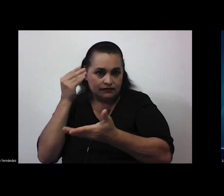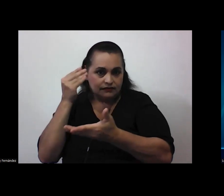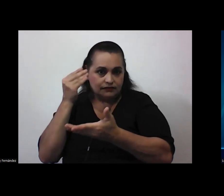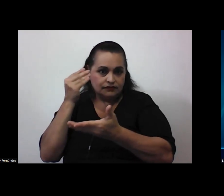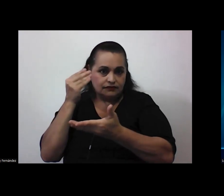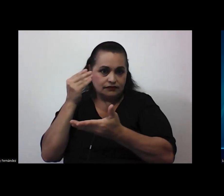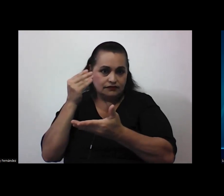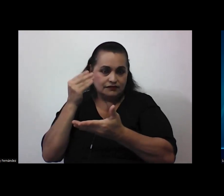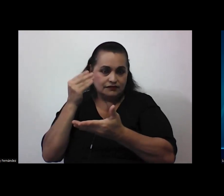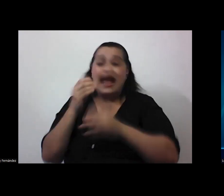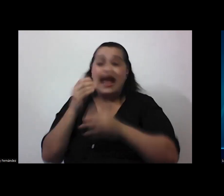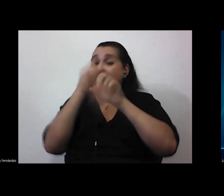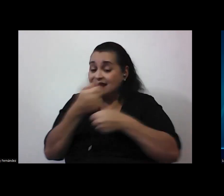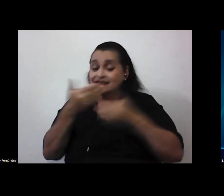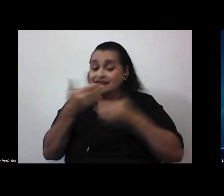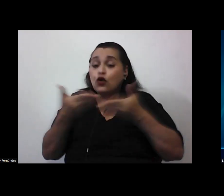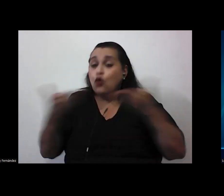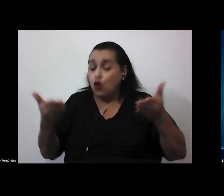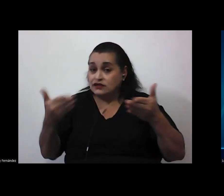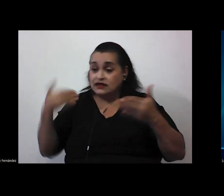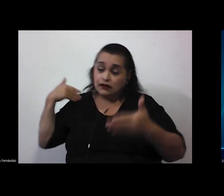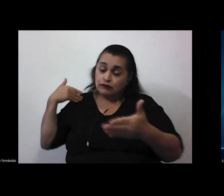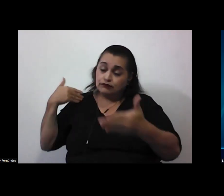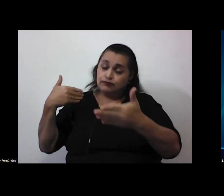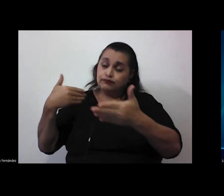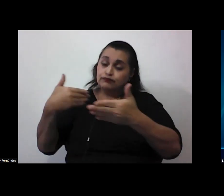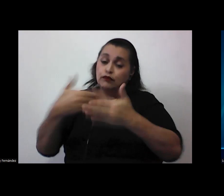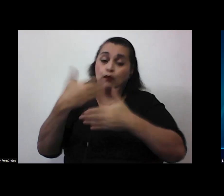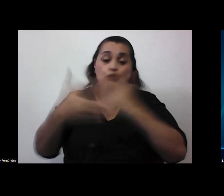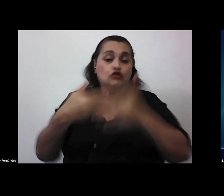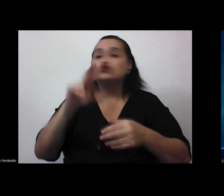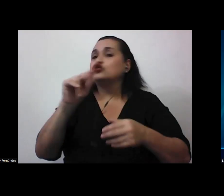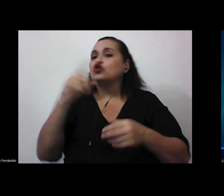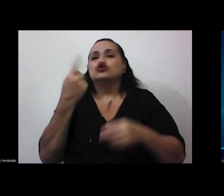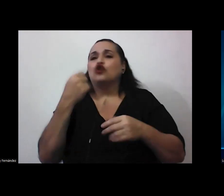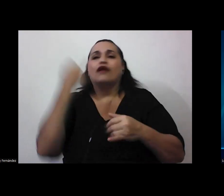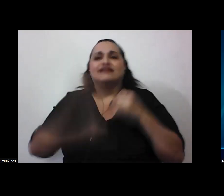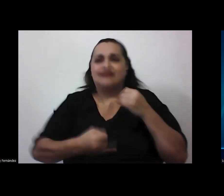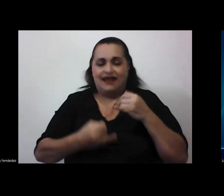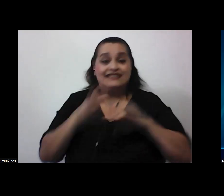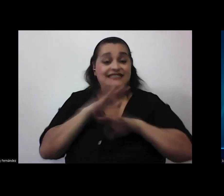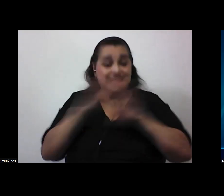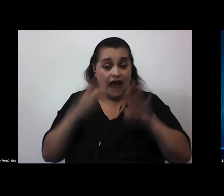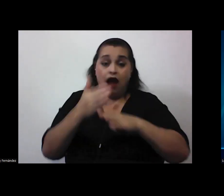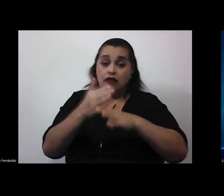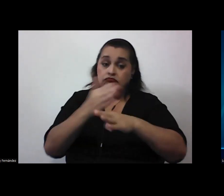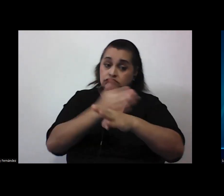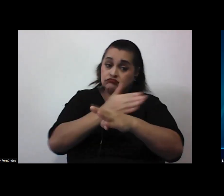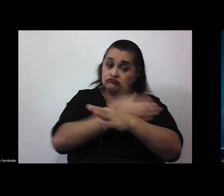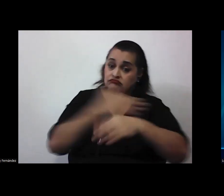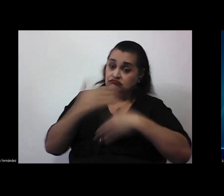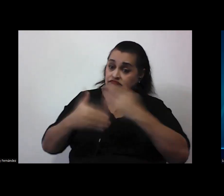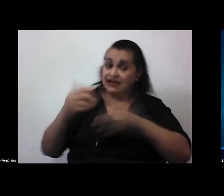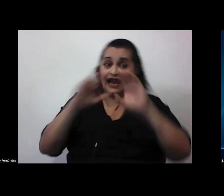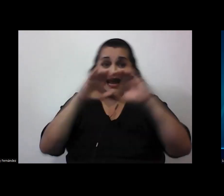y hacer cosas durante todo el proceso no solo al final una vez que avanzaron las clases sobre un tema